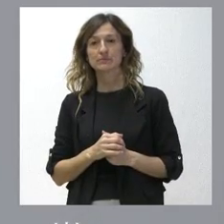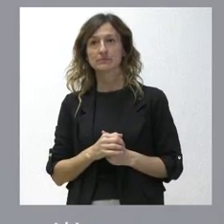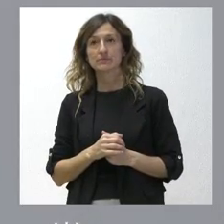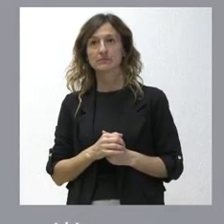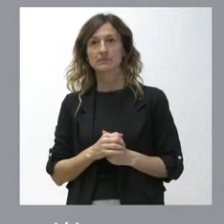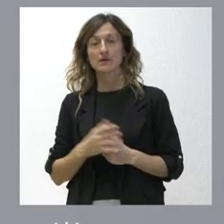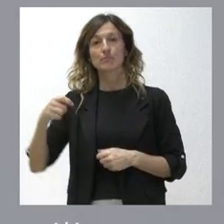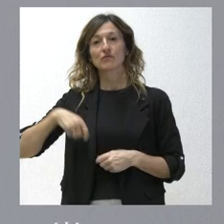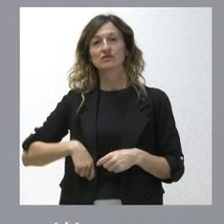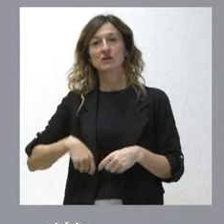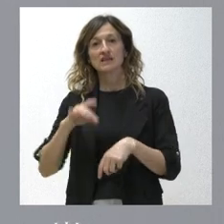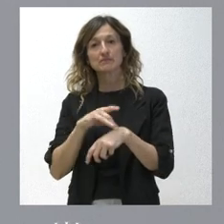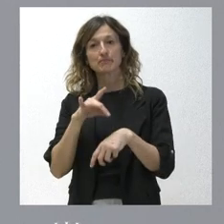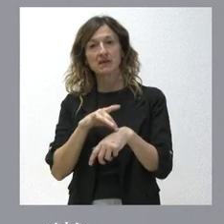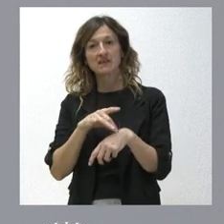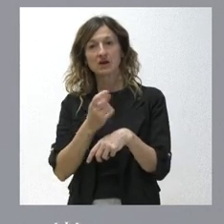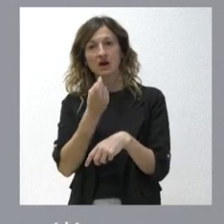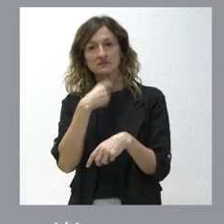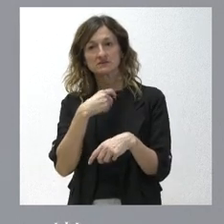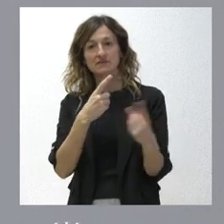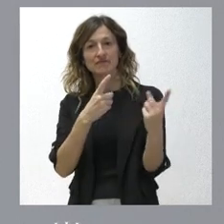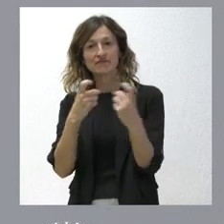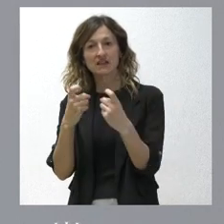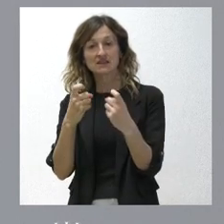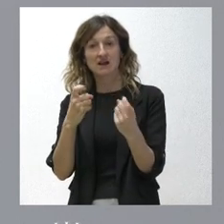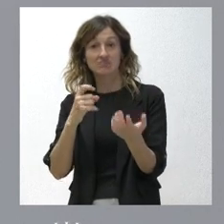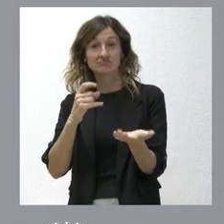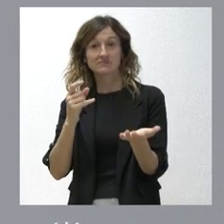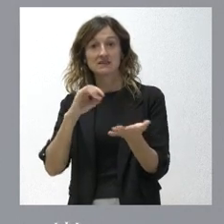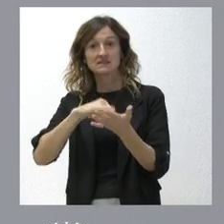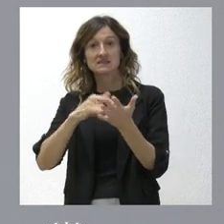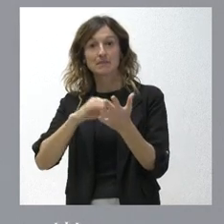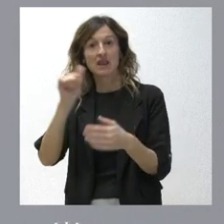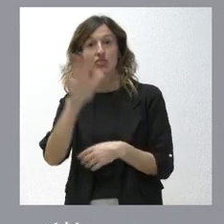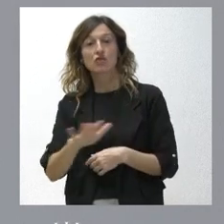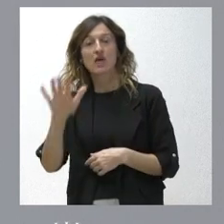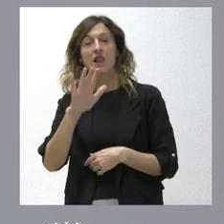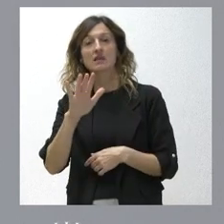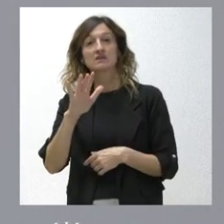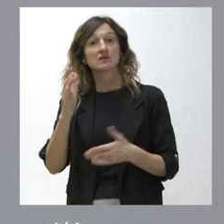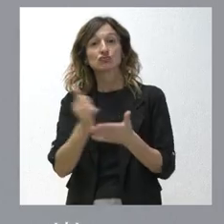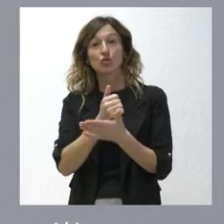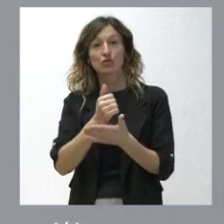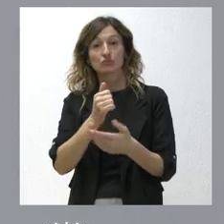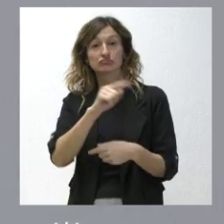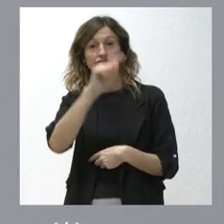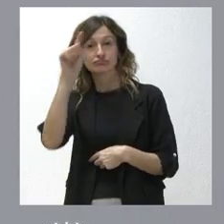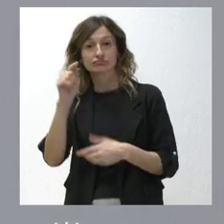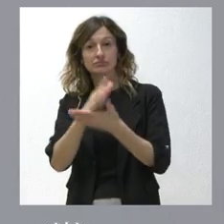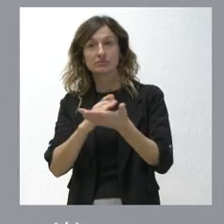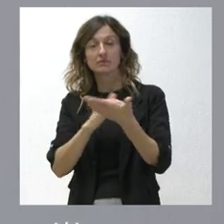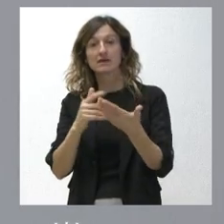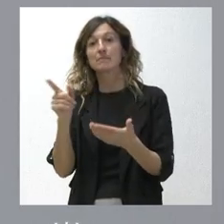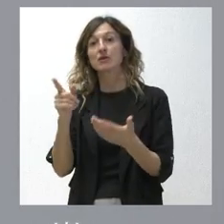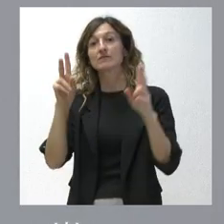de profesionales sanitarios en el Sistema Nacional de Salud, que padecemos todas las comunidades autónomas y qué responsabilidad es esta materia